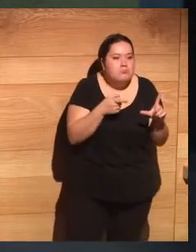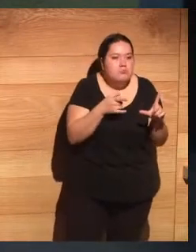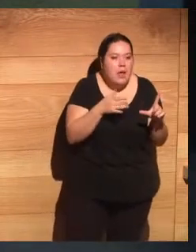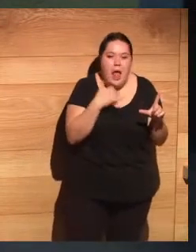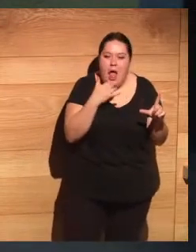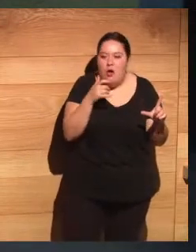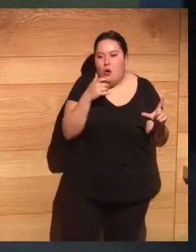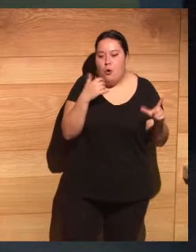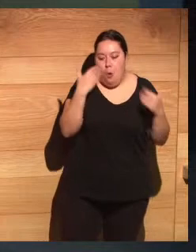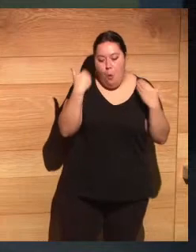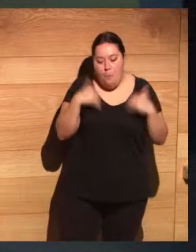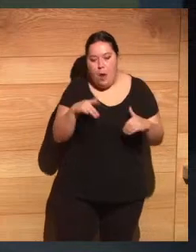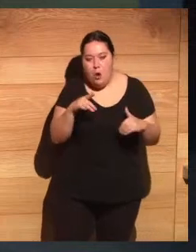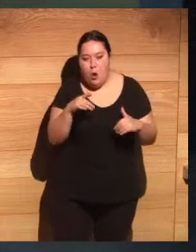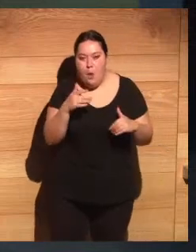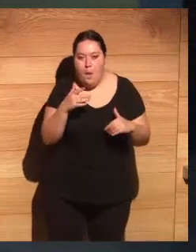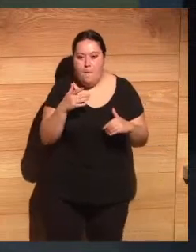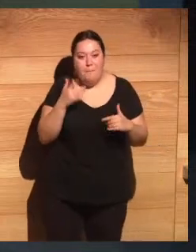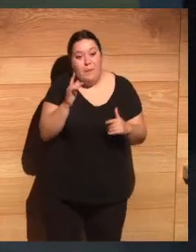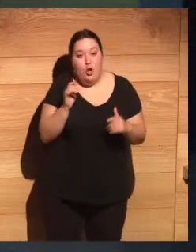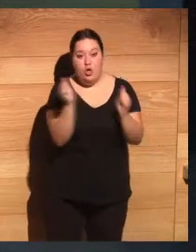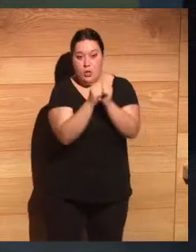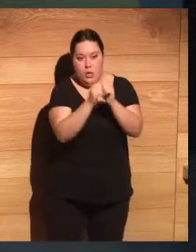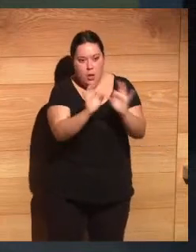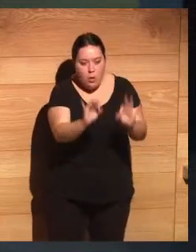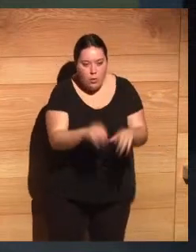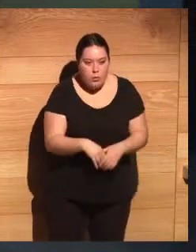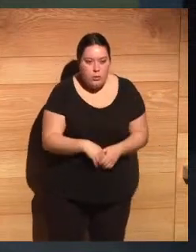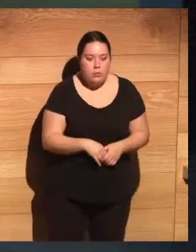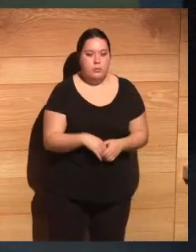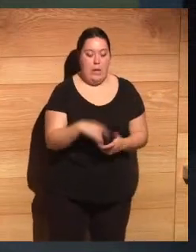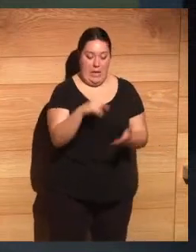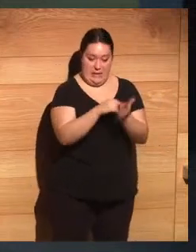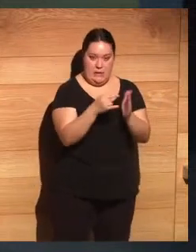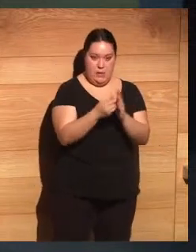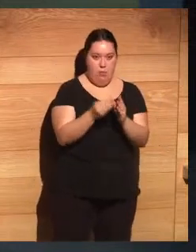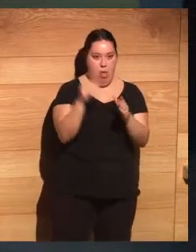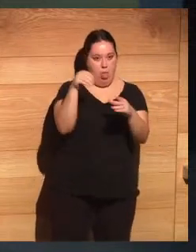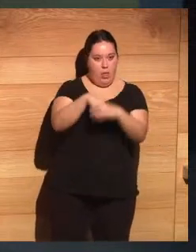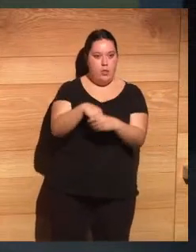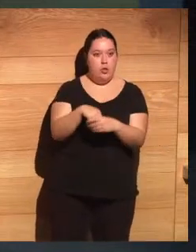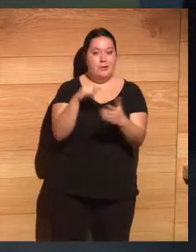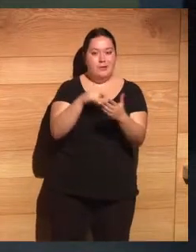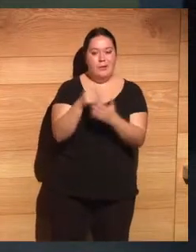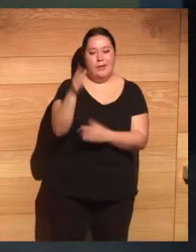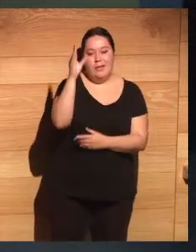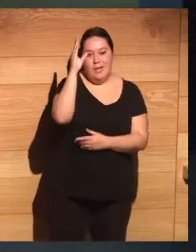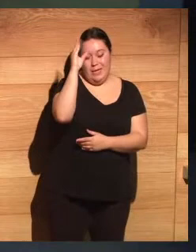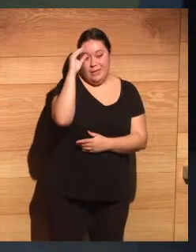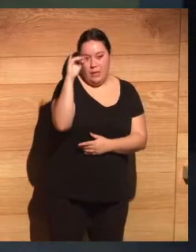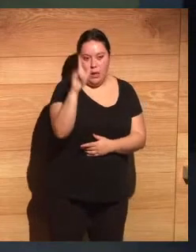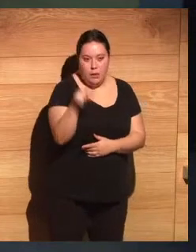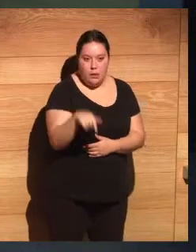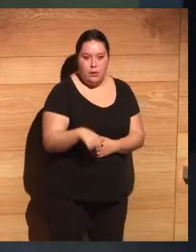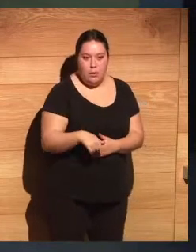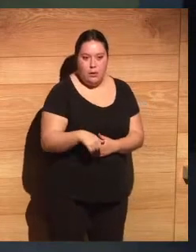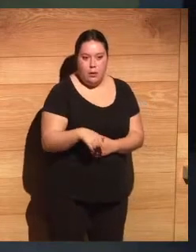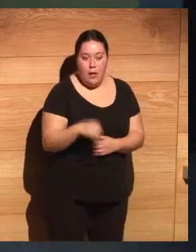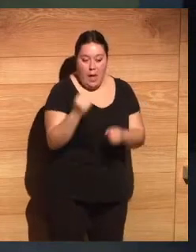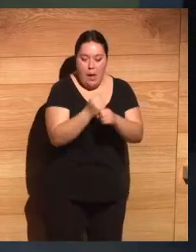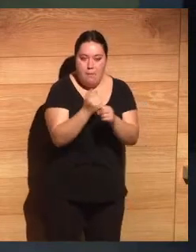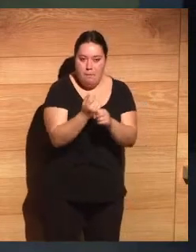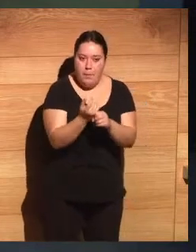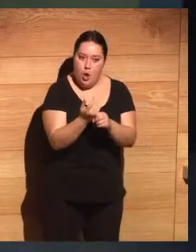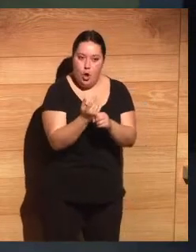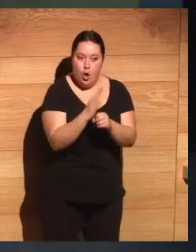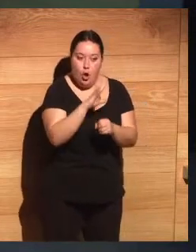que se mueve, pero, claro, en el fondo eso es hierro. Lo importante es el sistema, hay sistemas que son inteligentes, que quitan mucho más empleo, pero no tienen